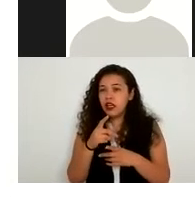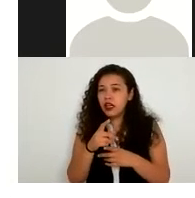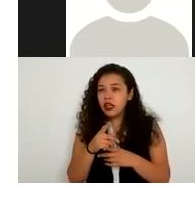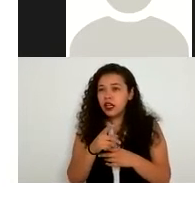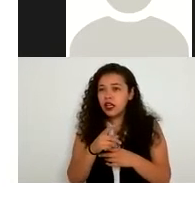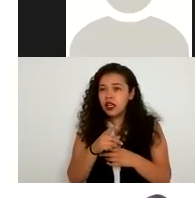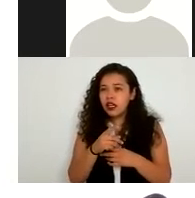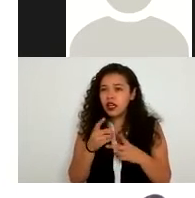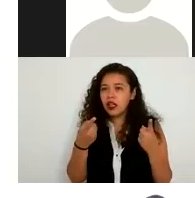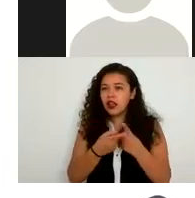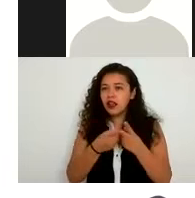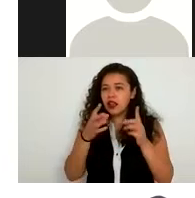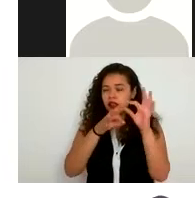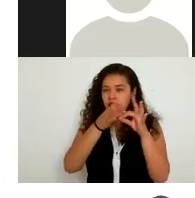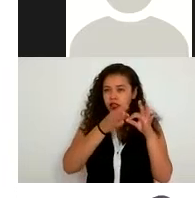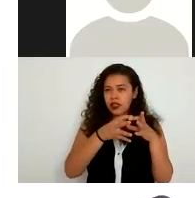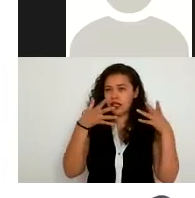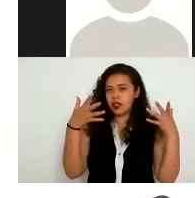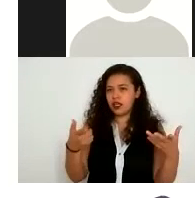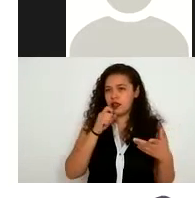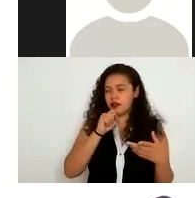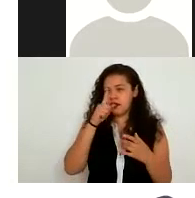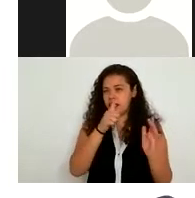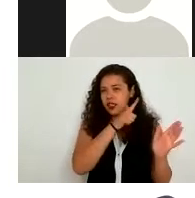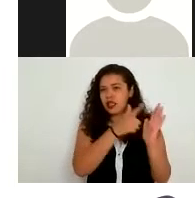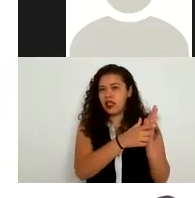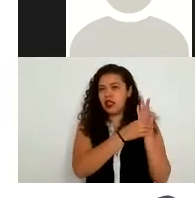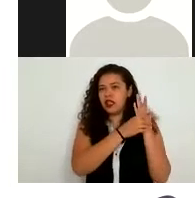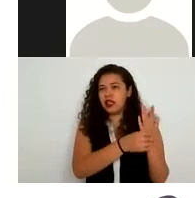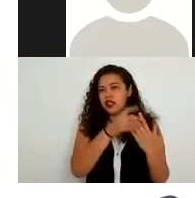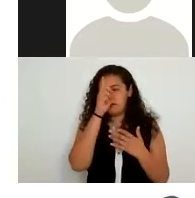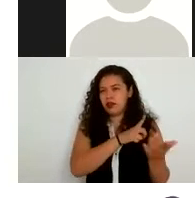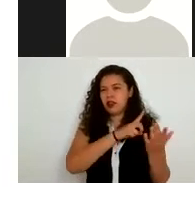cumplimiento a lo dispuesto por la legislación mexicana y el derecho internacional